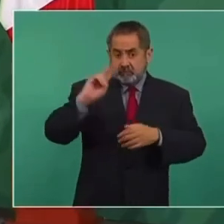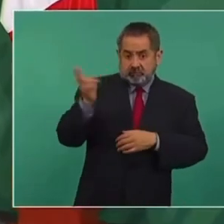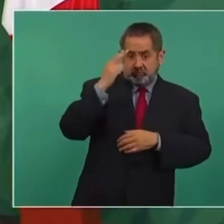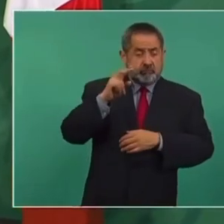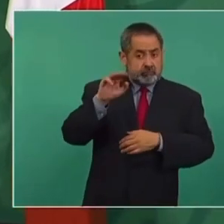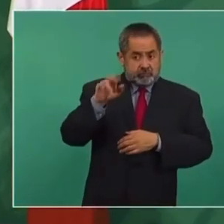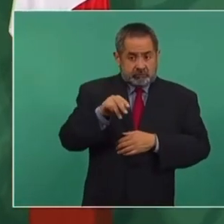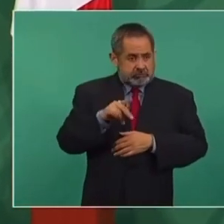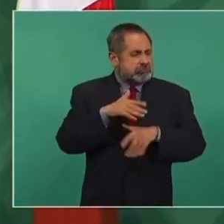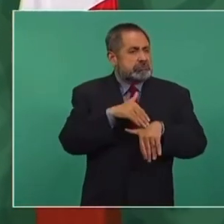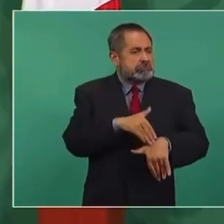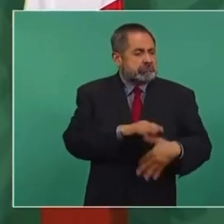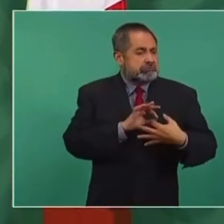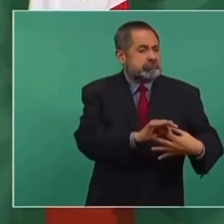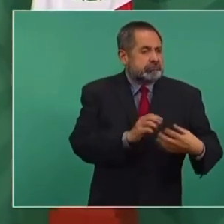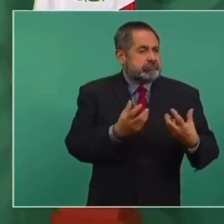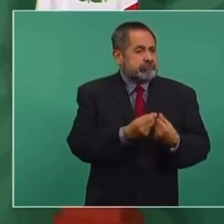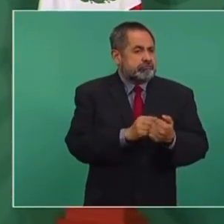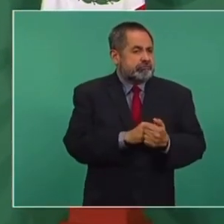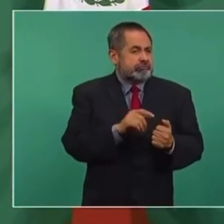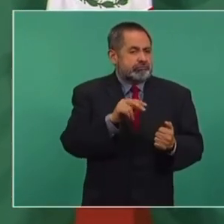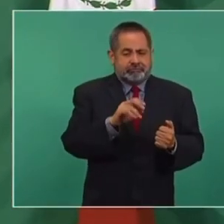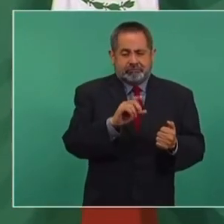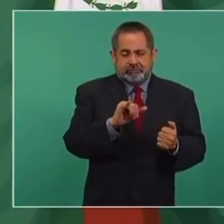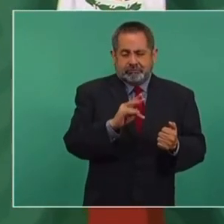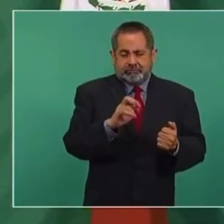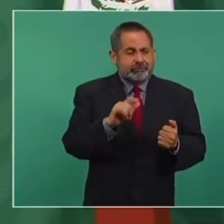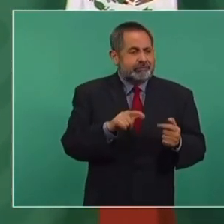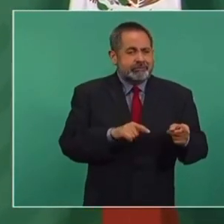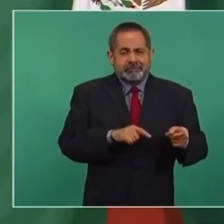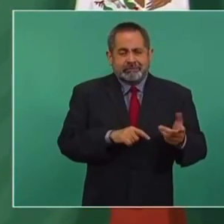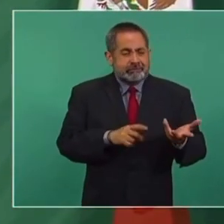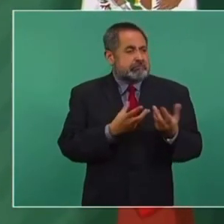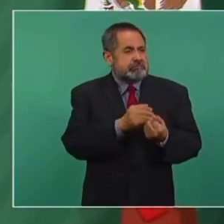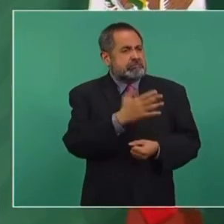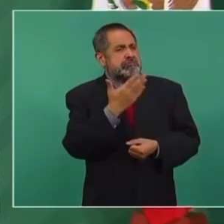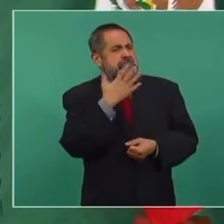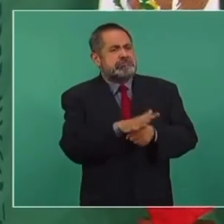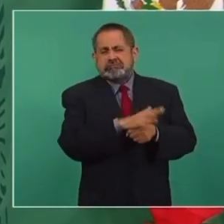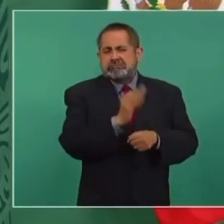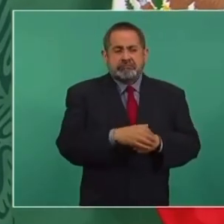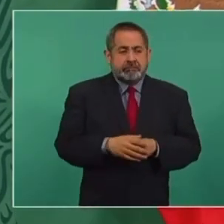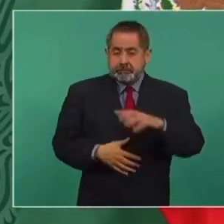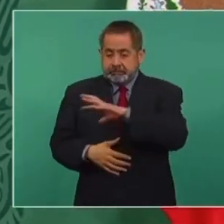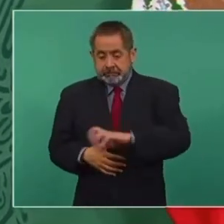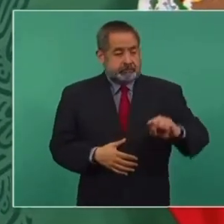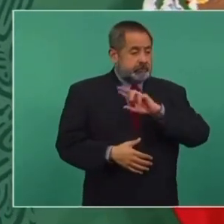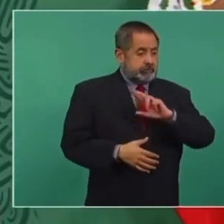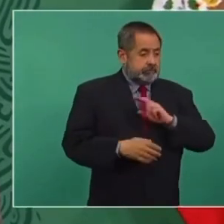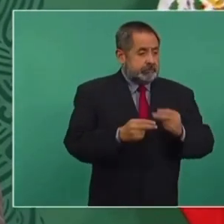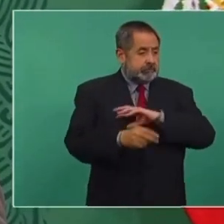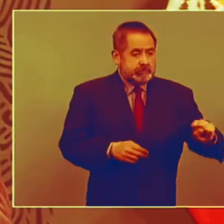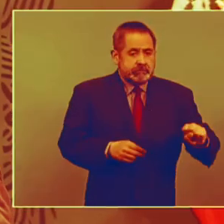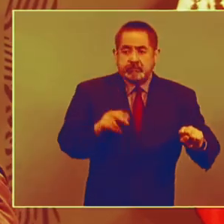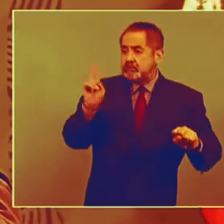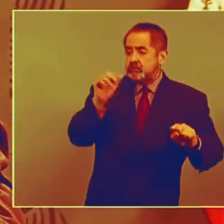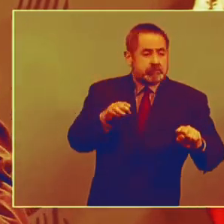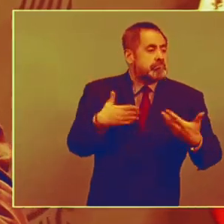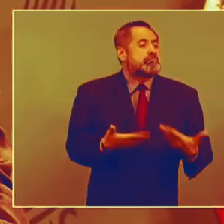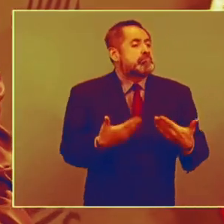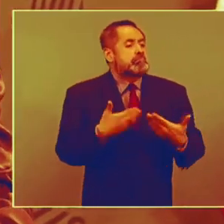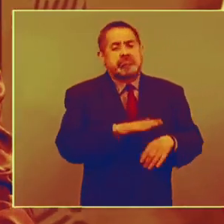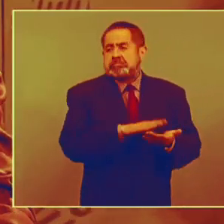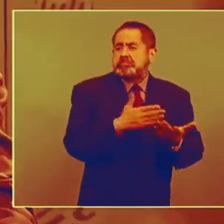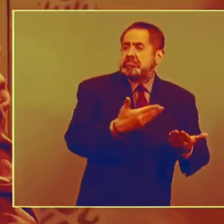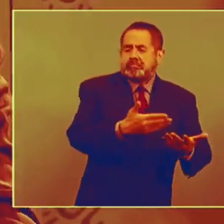de la UNAM se dedicaron a legitimar la privatización. Salinas los